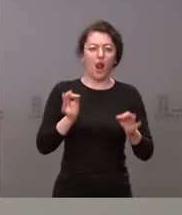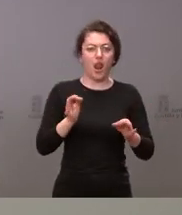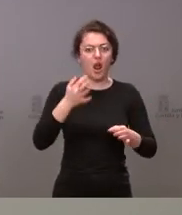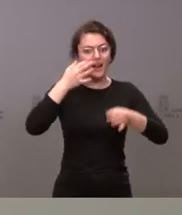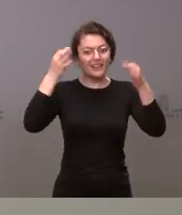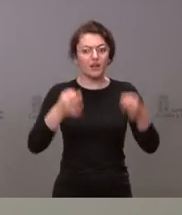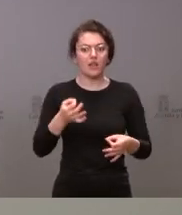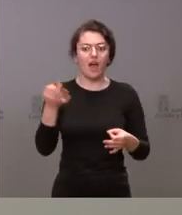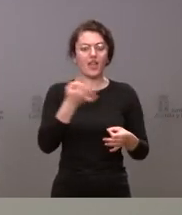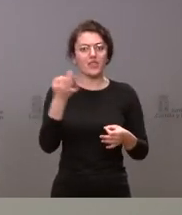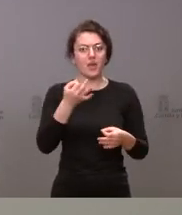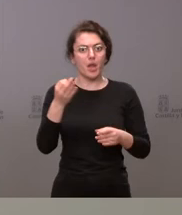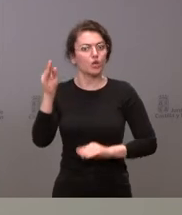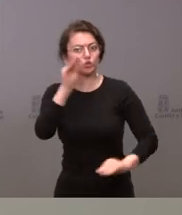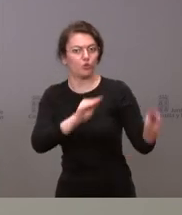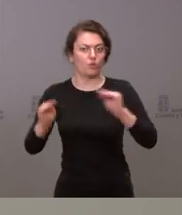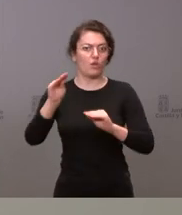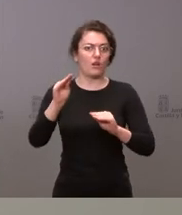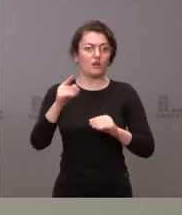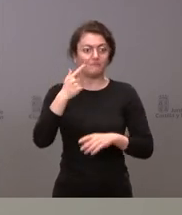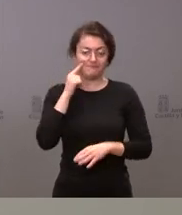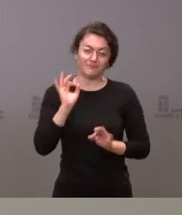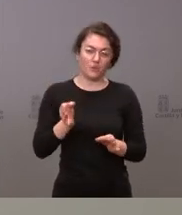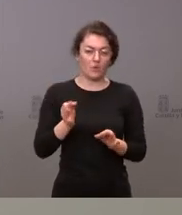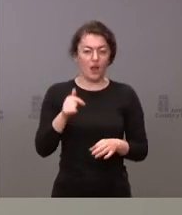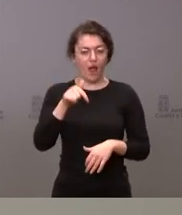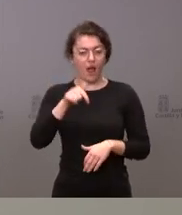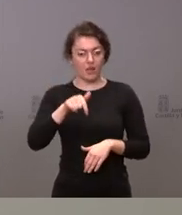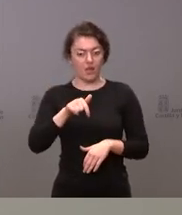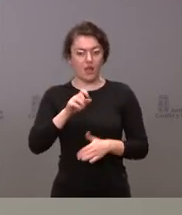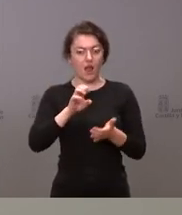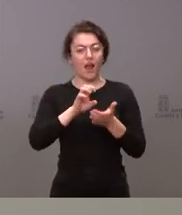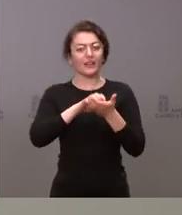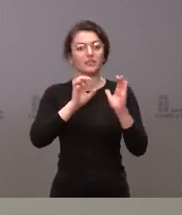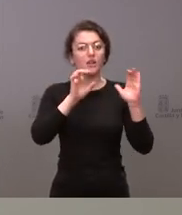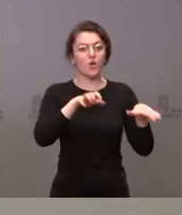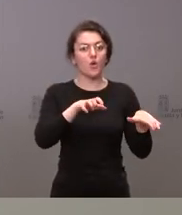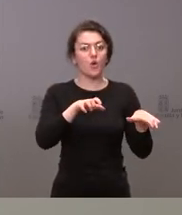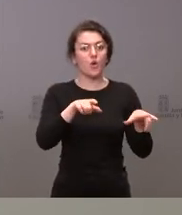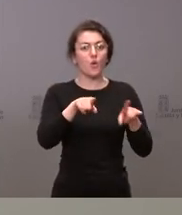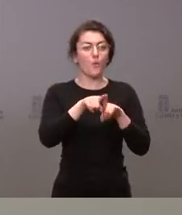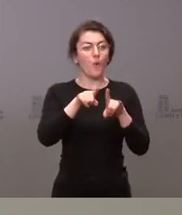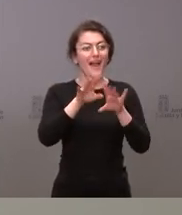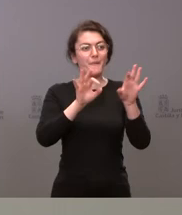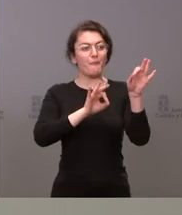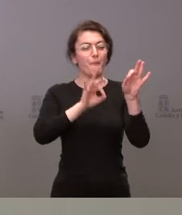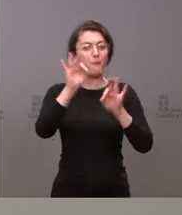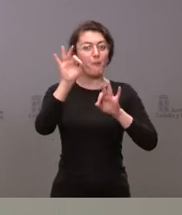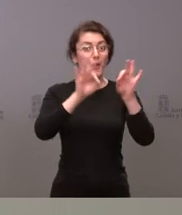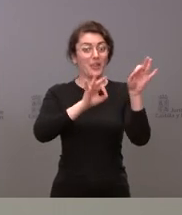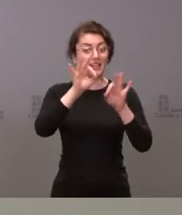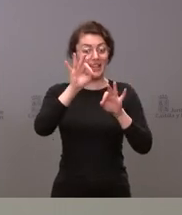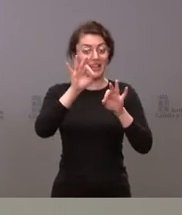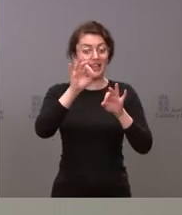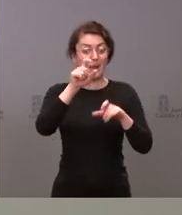que abordar no sirve de consuelo el saber que en Castilla y León hay un menor porcentaje de personas